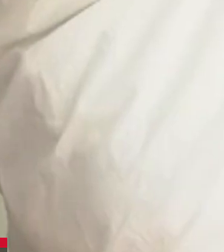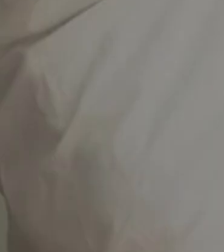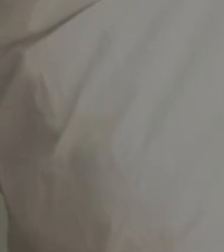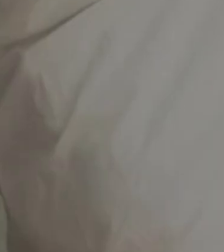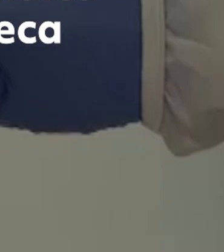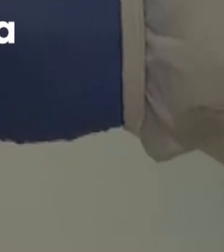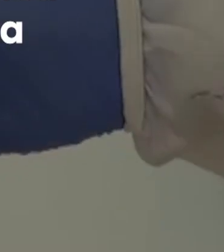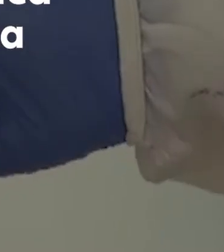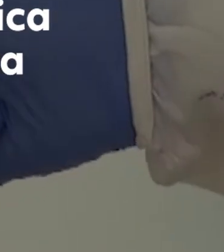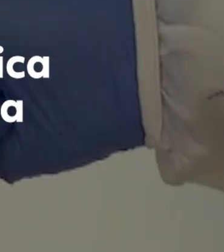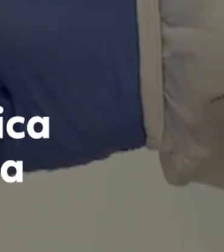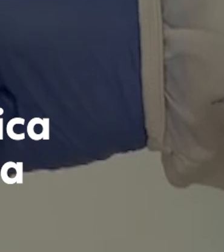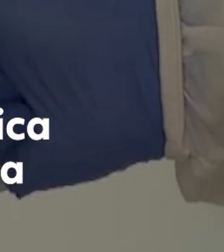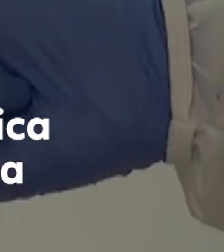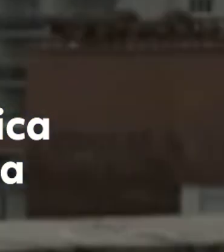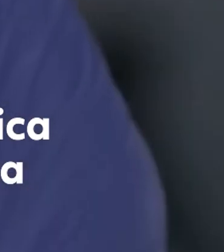pocos días.